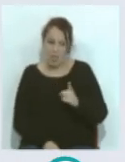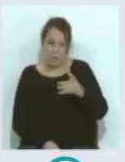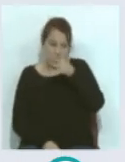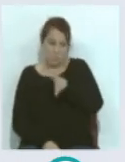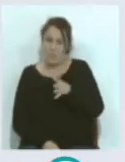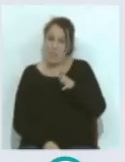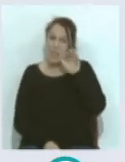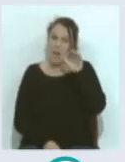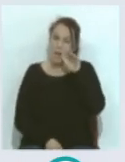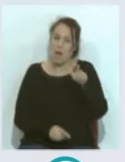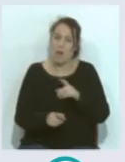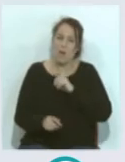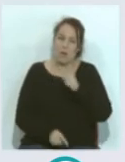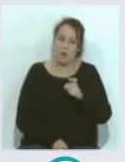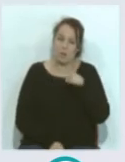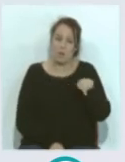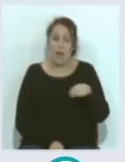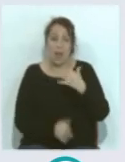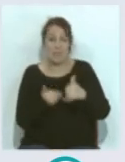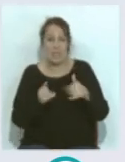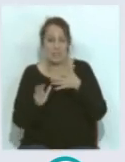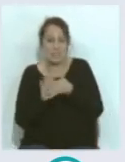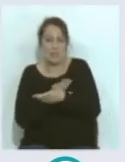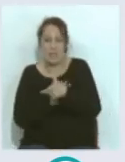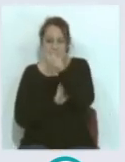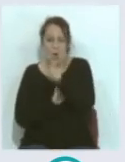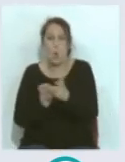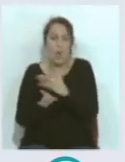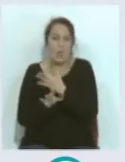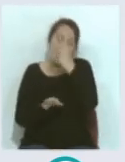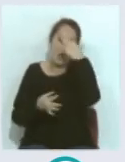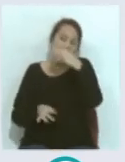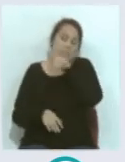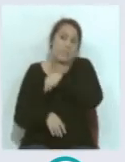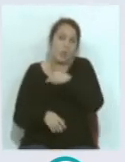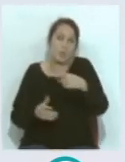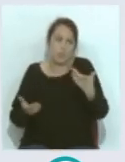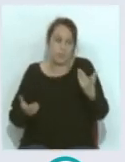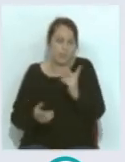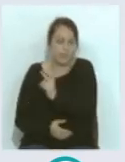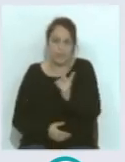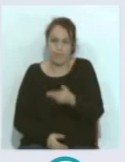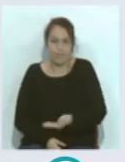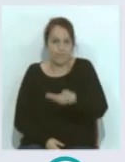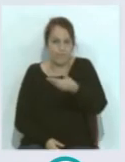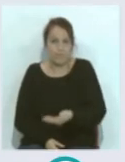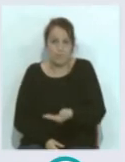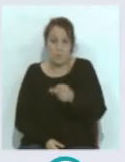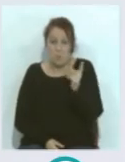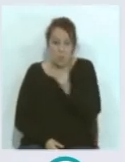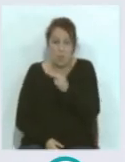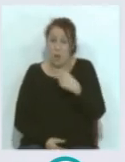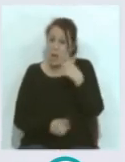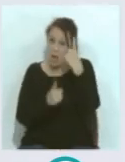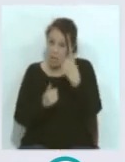al final termine por un debate y un encuestionamiento sobre la presunción de inocencia, ¿no? Ambos elementos son fundamentales, ambos elementos son